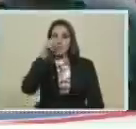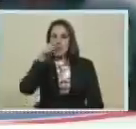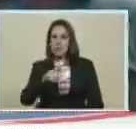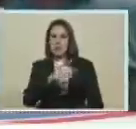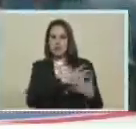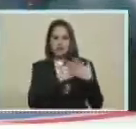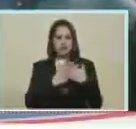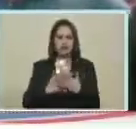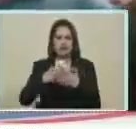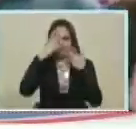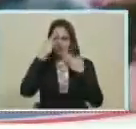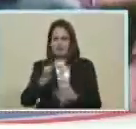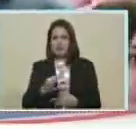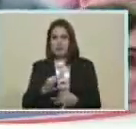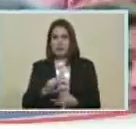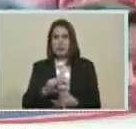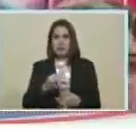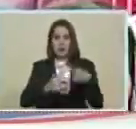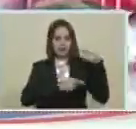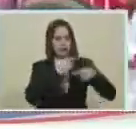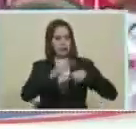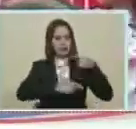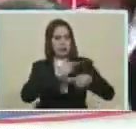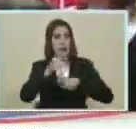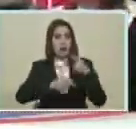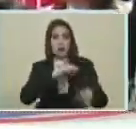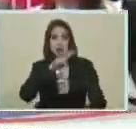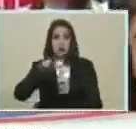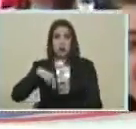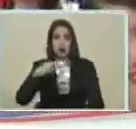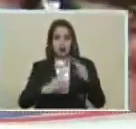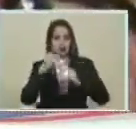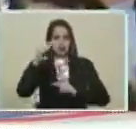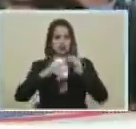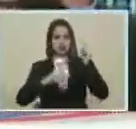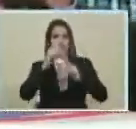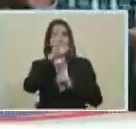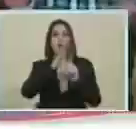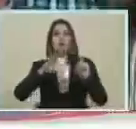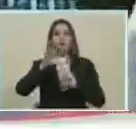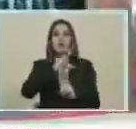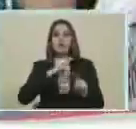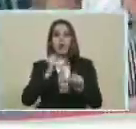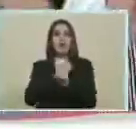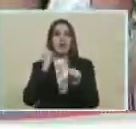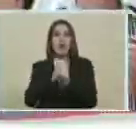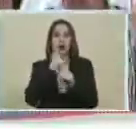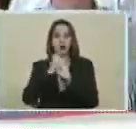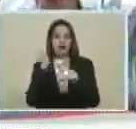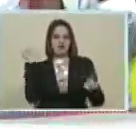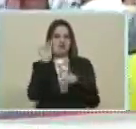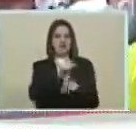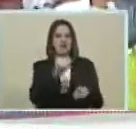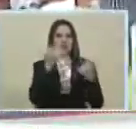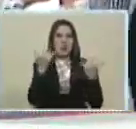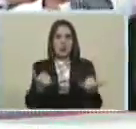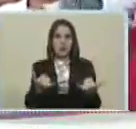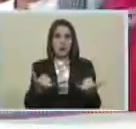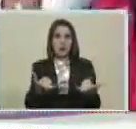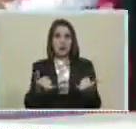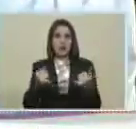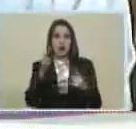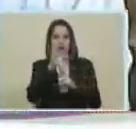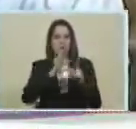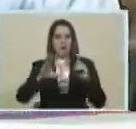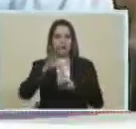convencidos Que seremos La generación Que construirá La cultura De trabajo Y derrotará Definitivamente La